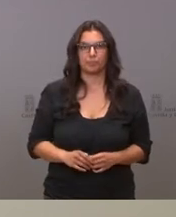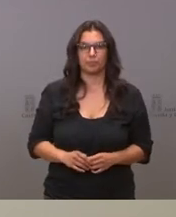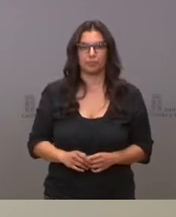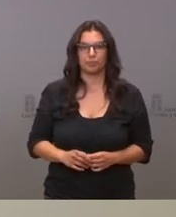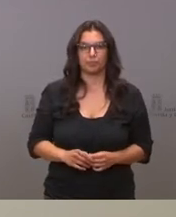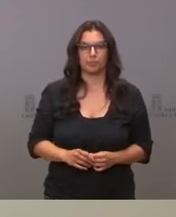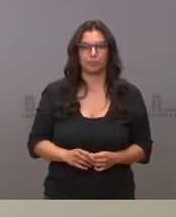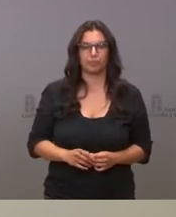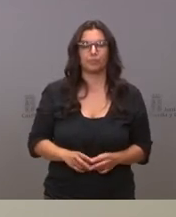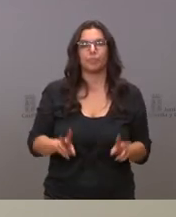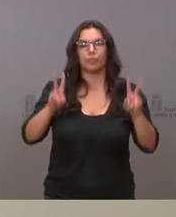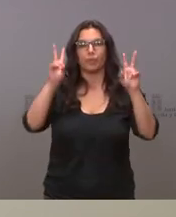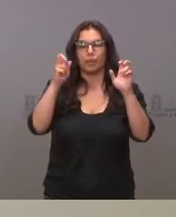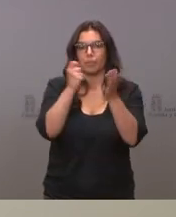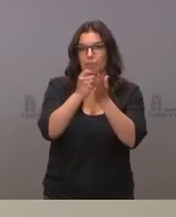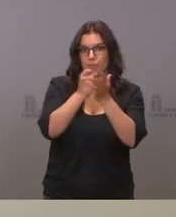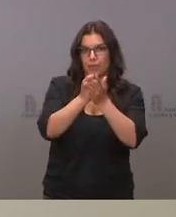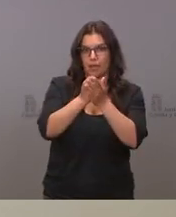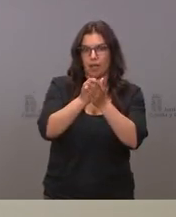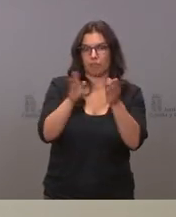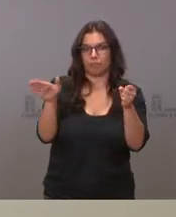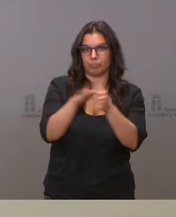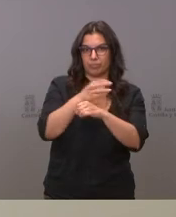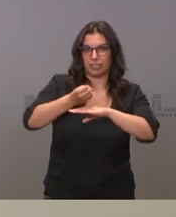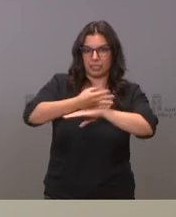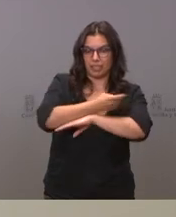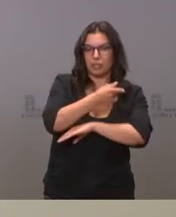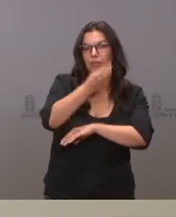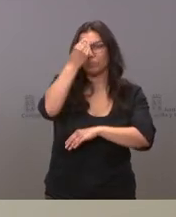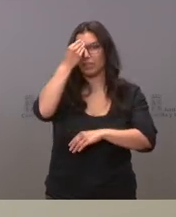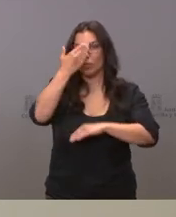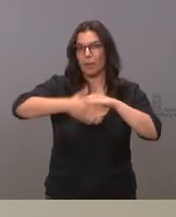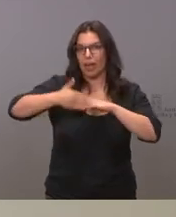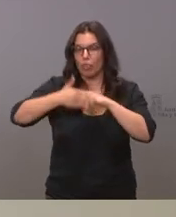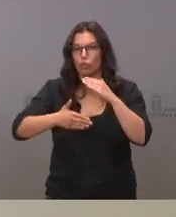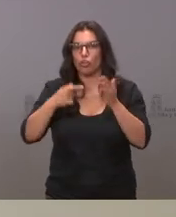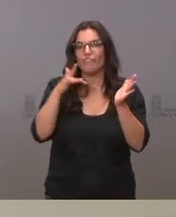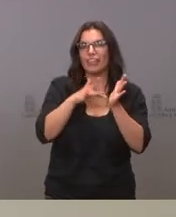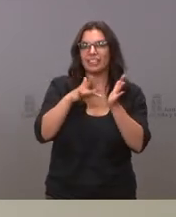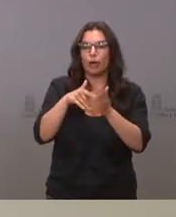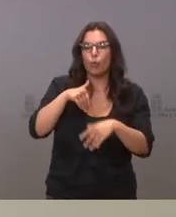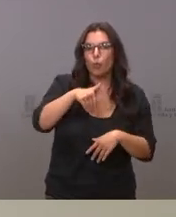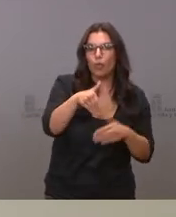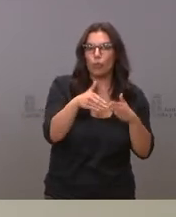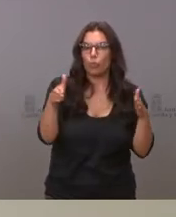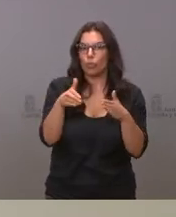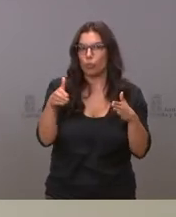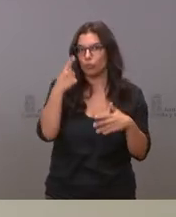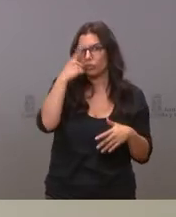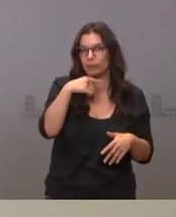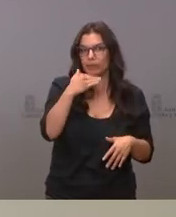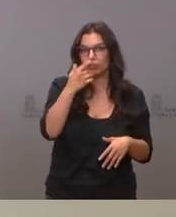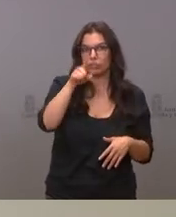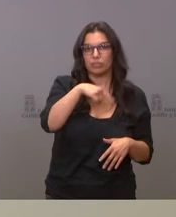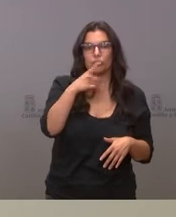sobre los abonos de Abad no sé si tienen fechas más o menos o plazos estimados de cuándo va a poder empezar todo eso o si